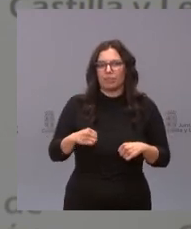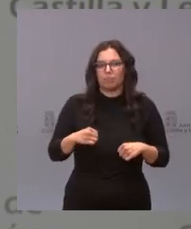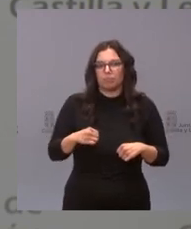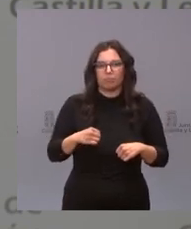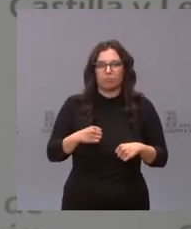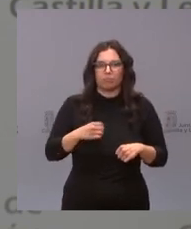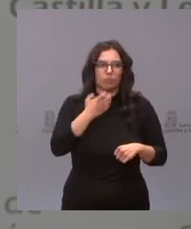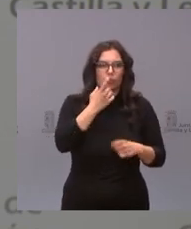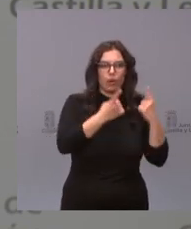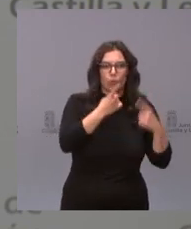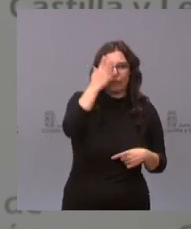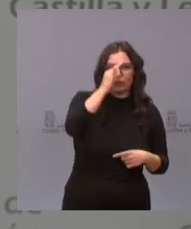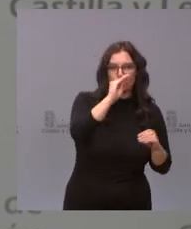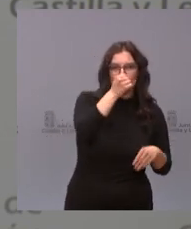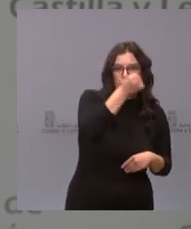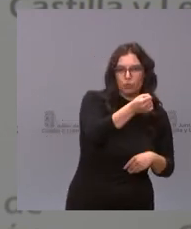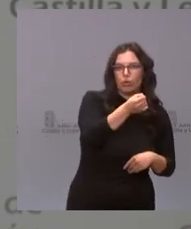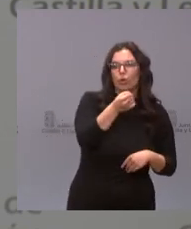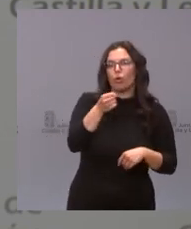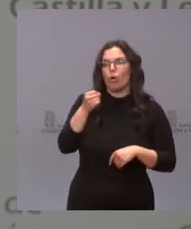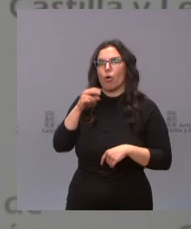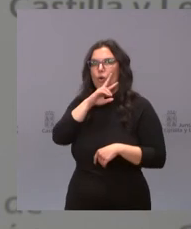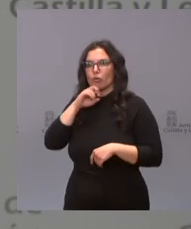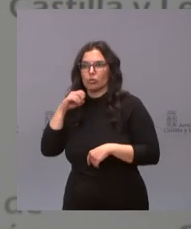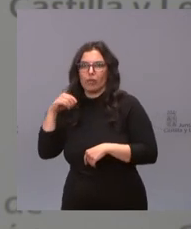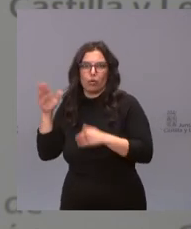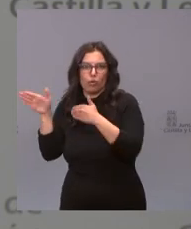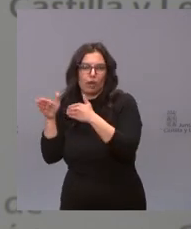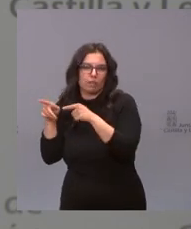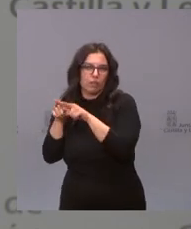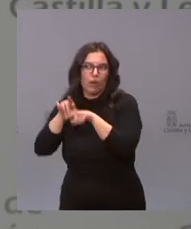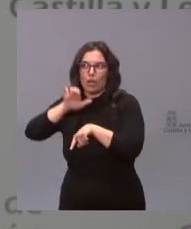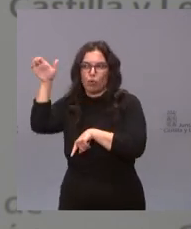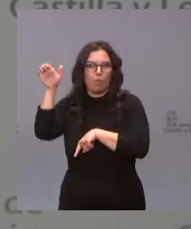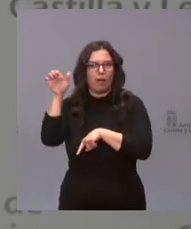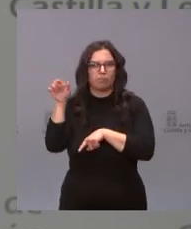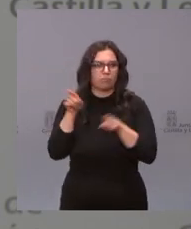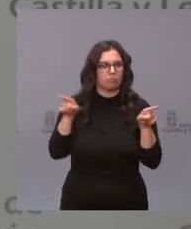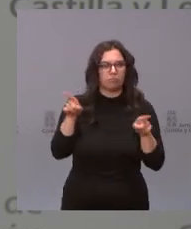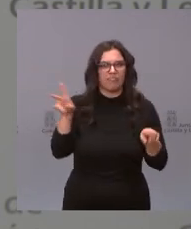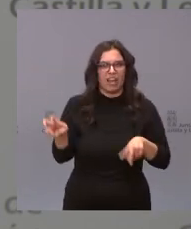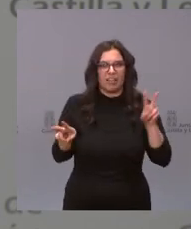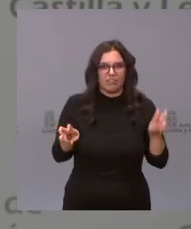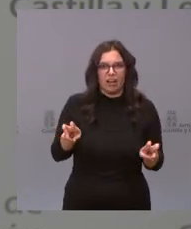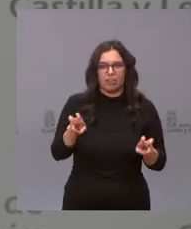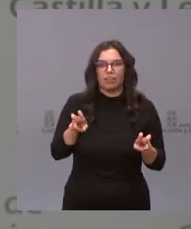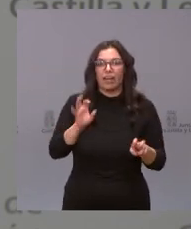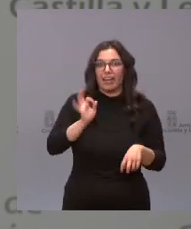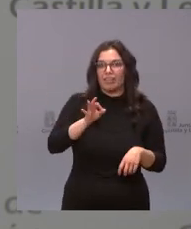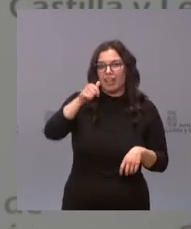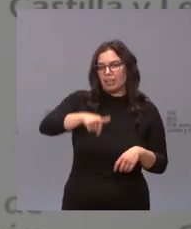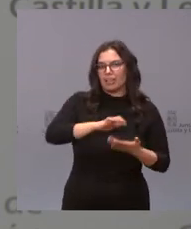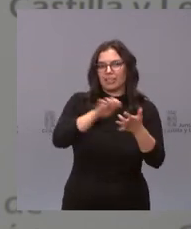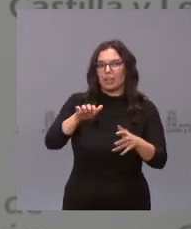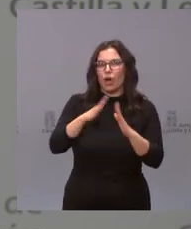socialdemócratas y los acuerdos con los partidos conservadores como pasa en Europa es verdad que en Castilla y León nuestro acuerdo principal y